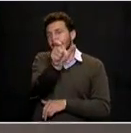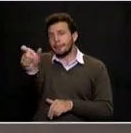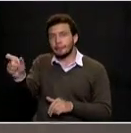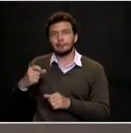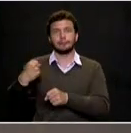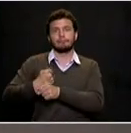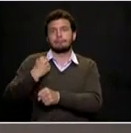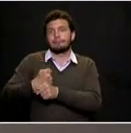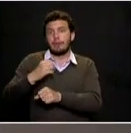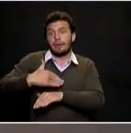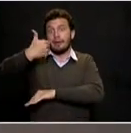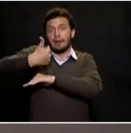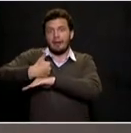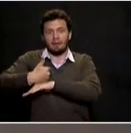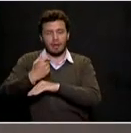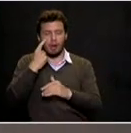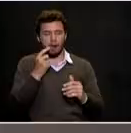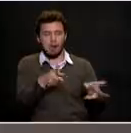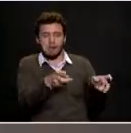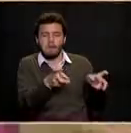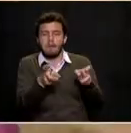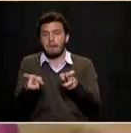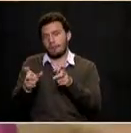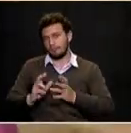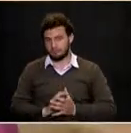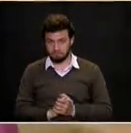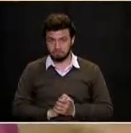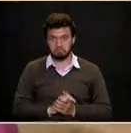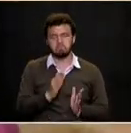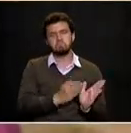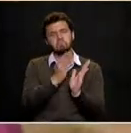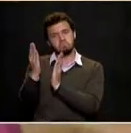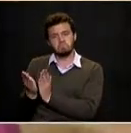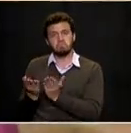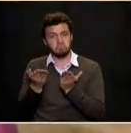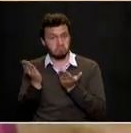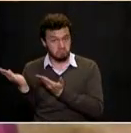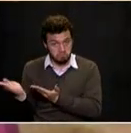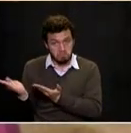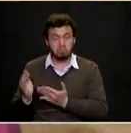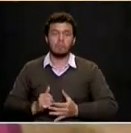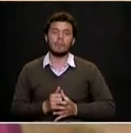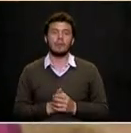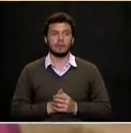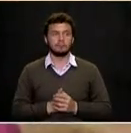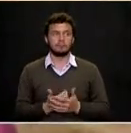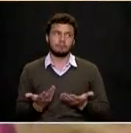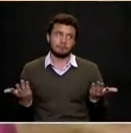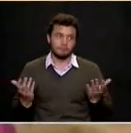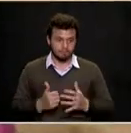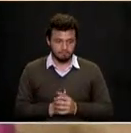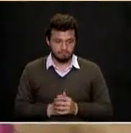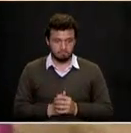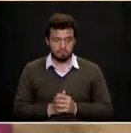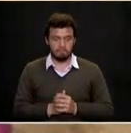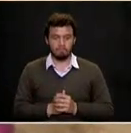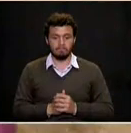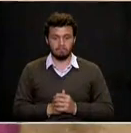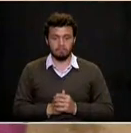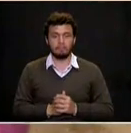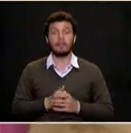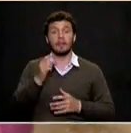esta población. Candidato Jairo Herrán, turno. Bueno, lo primero es señalar que en el momento en que los Estados Unidos levanten el bloqueo a Venezuela,